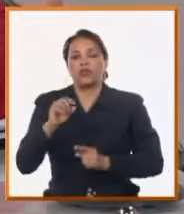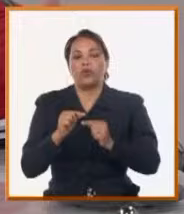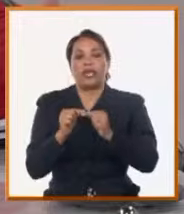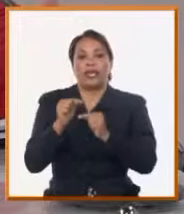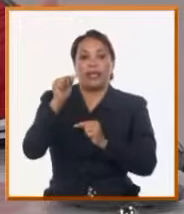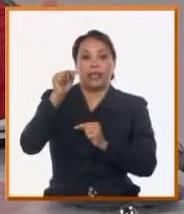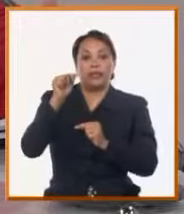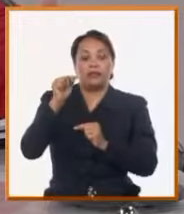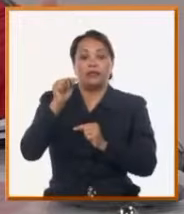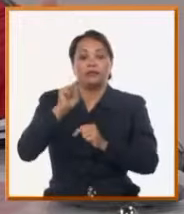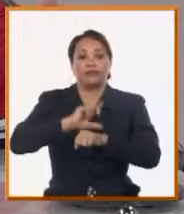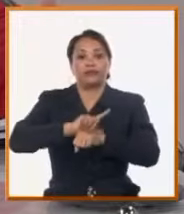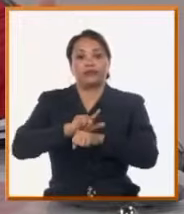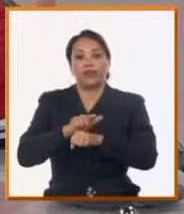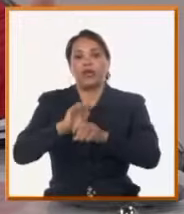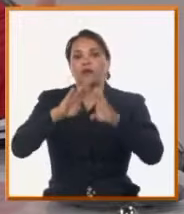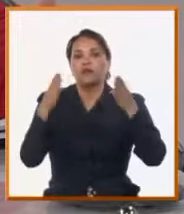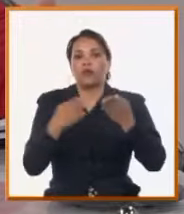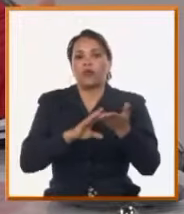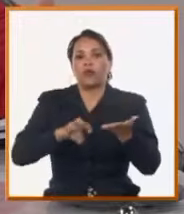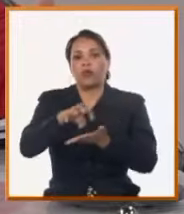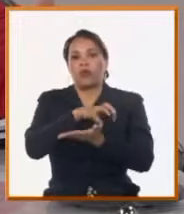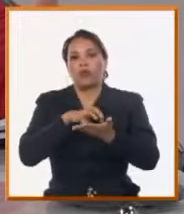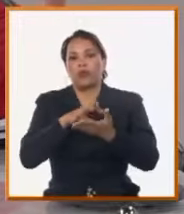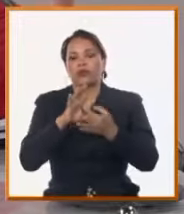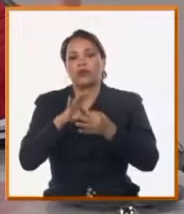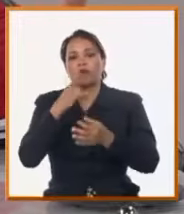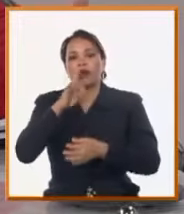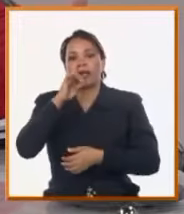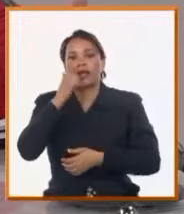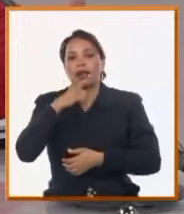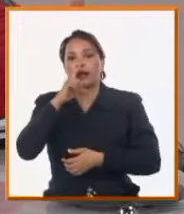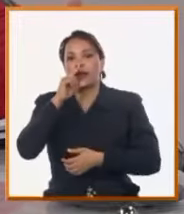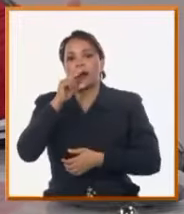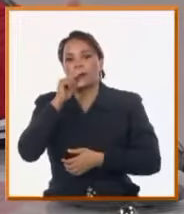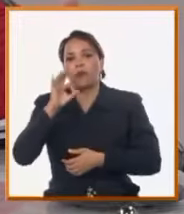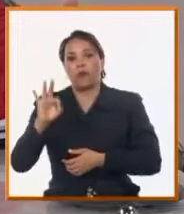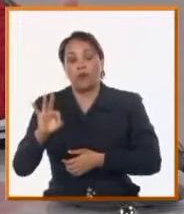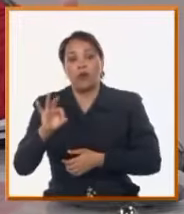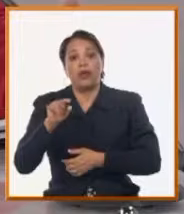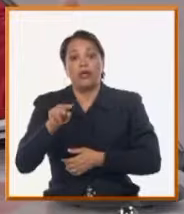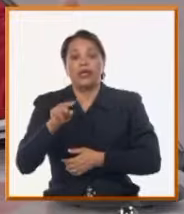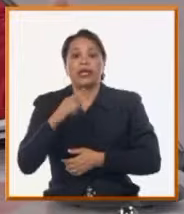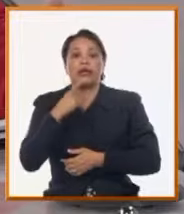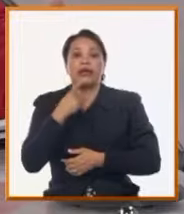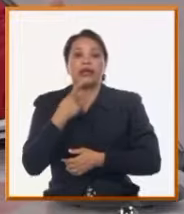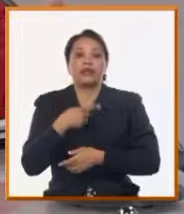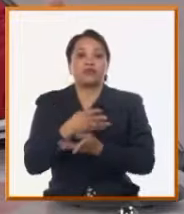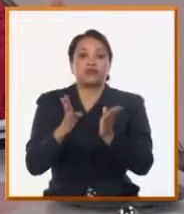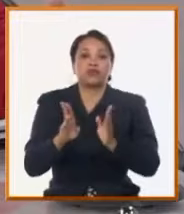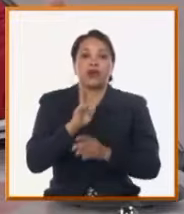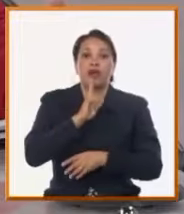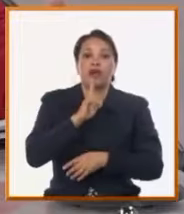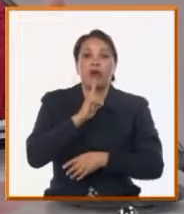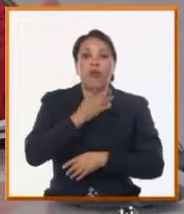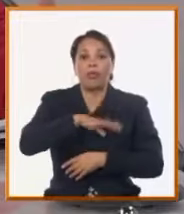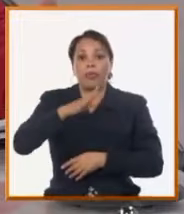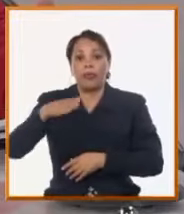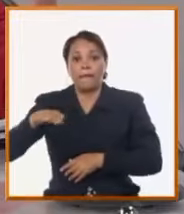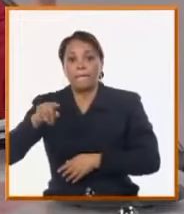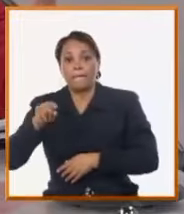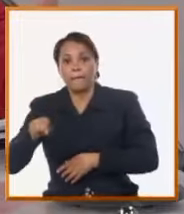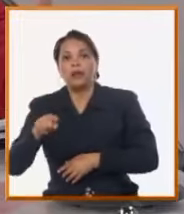toda esta zona de Guanabo, y todo el litoral norte que hoy se abastece con pozos alobres, por supuesto poder llegarle con el agua